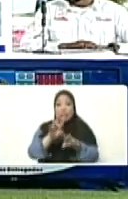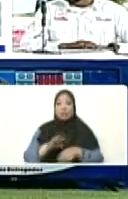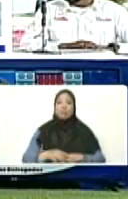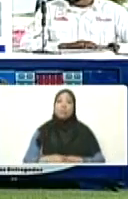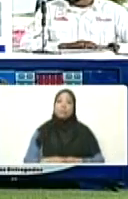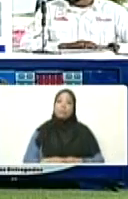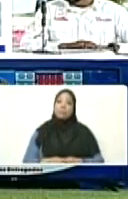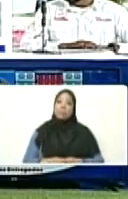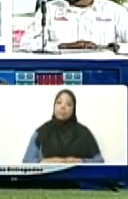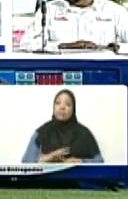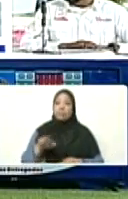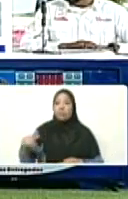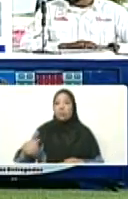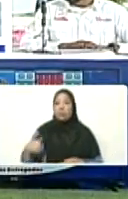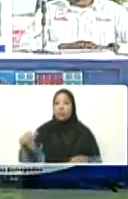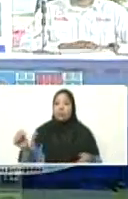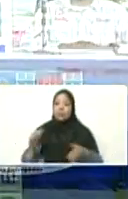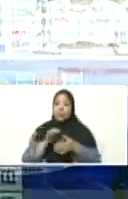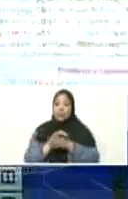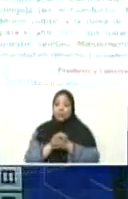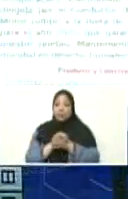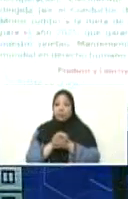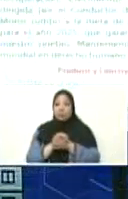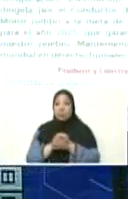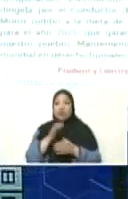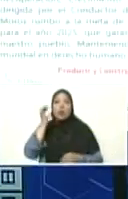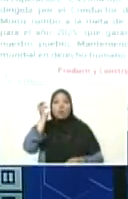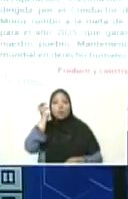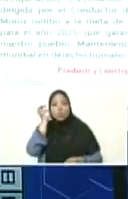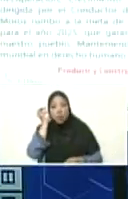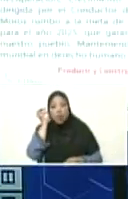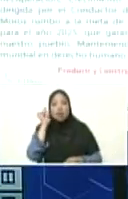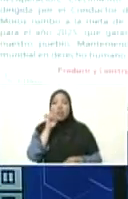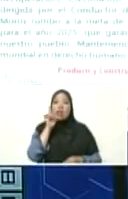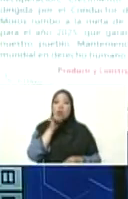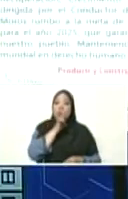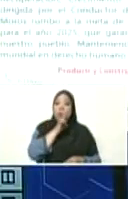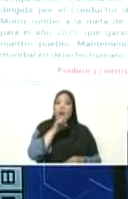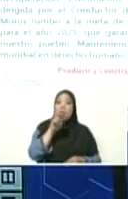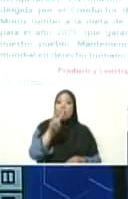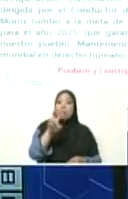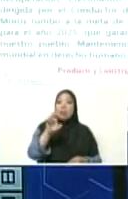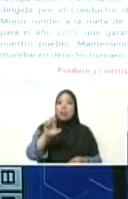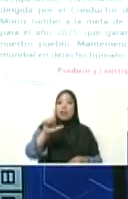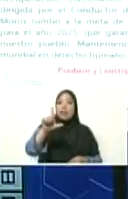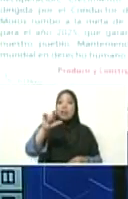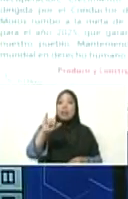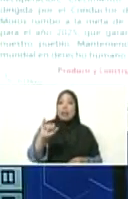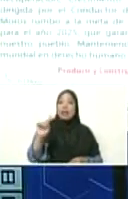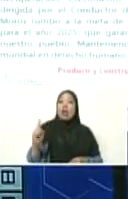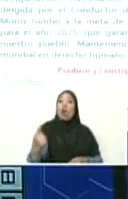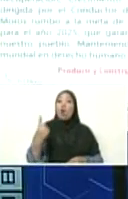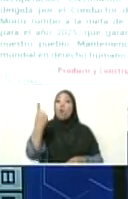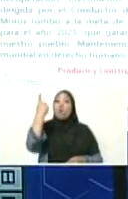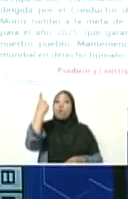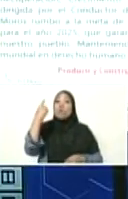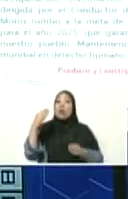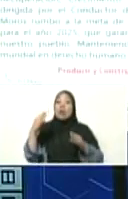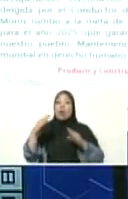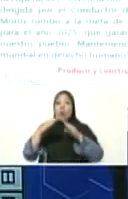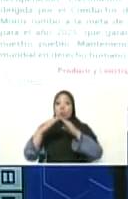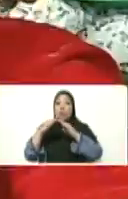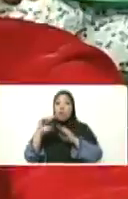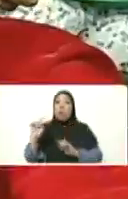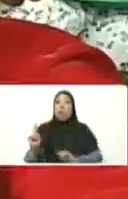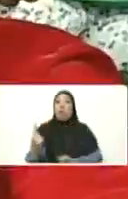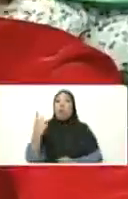nuestra querida Melania Rendón, la beneficiaria número uno, el apartamento